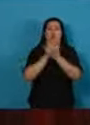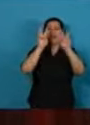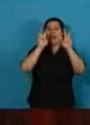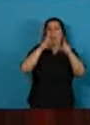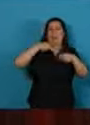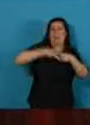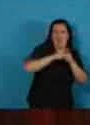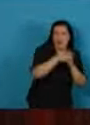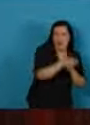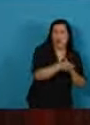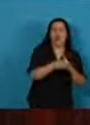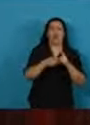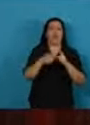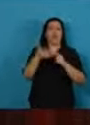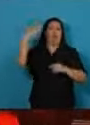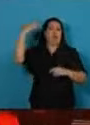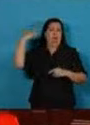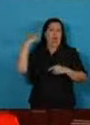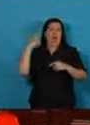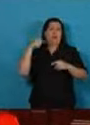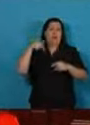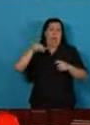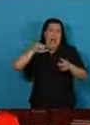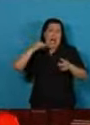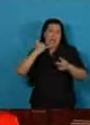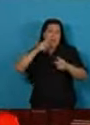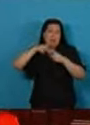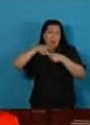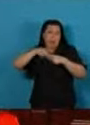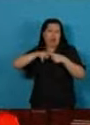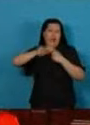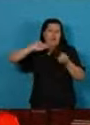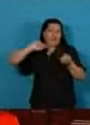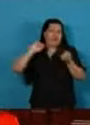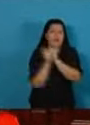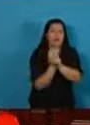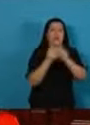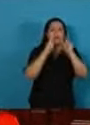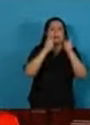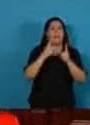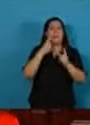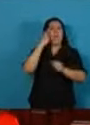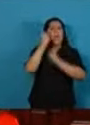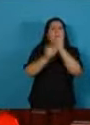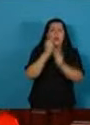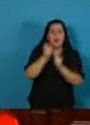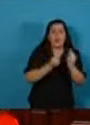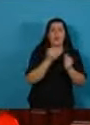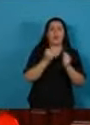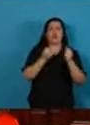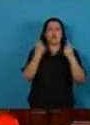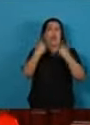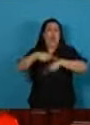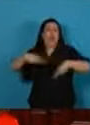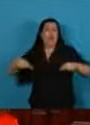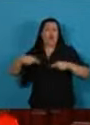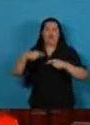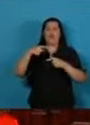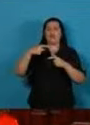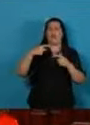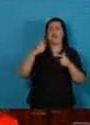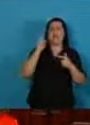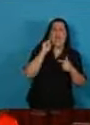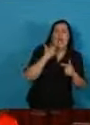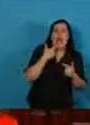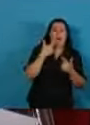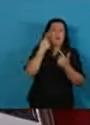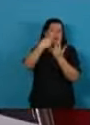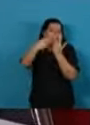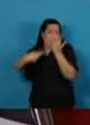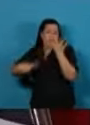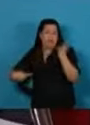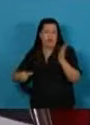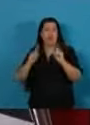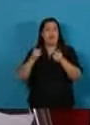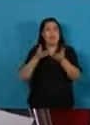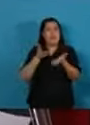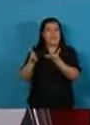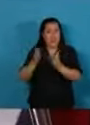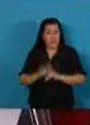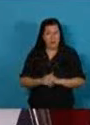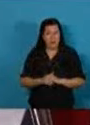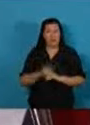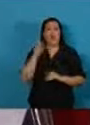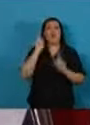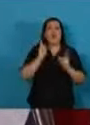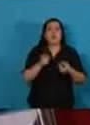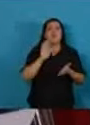vertiginoso que enfrentamos, de la interrelación entre industrias, recursos naturales y servicios. Vamos a encarar el